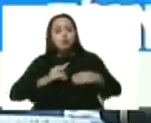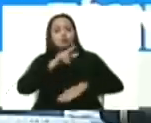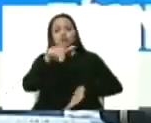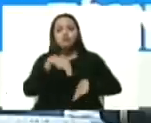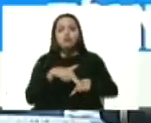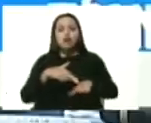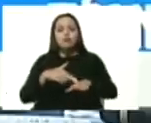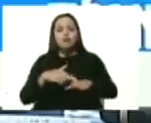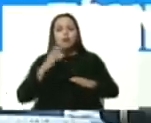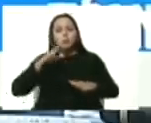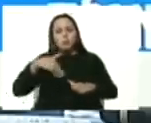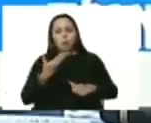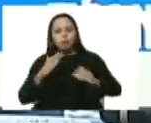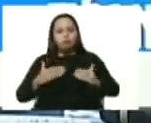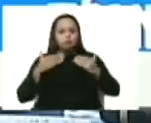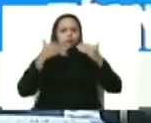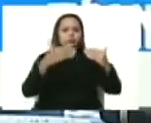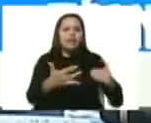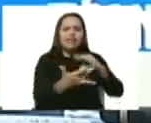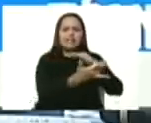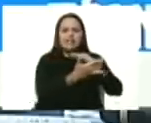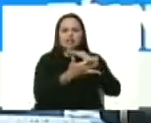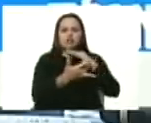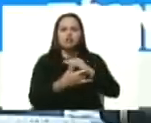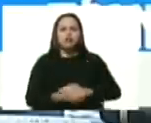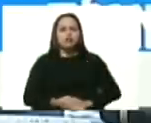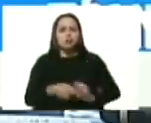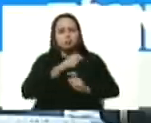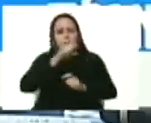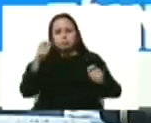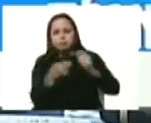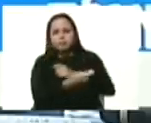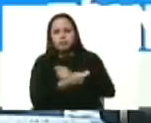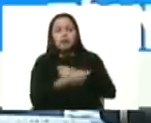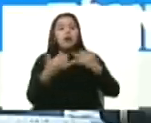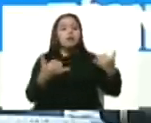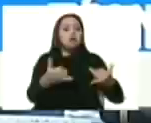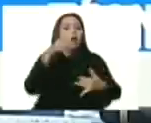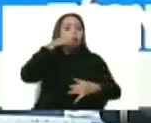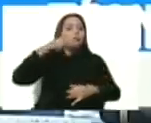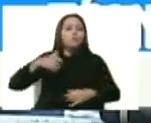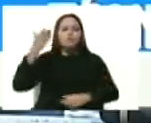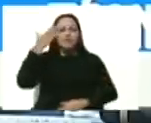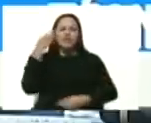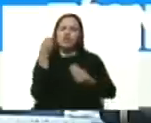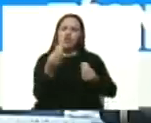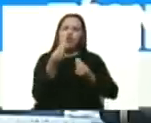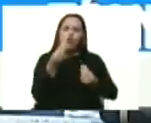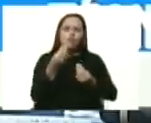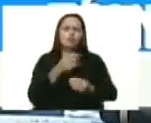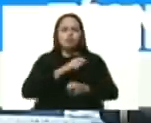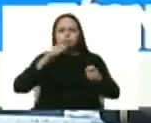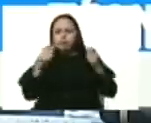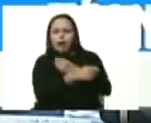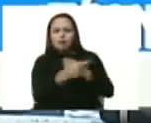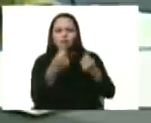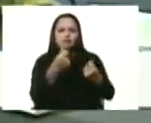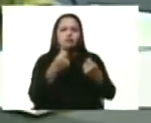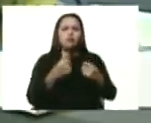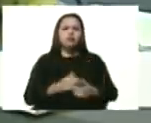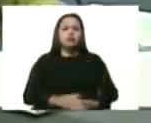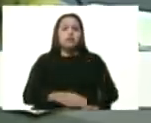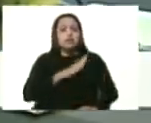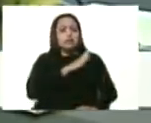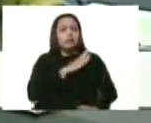deben actualizarse. Ya el pueblo sabe cómo hacerlo. Y bueno, vamos a tener